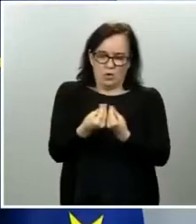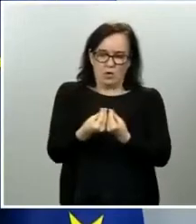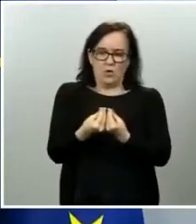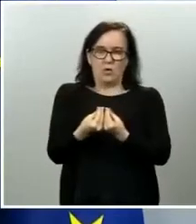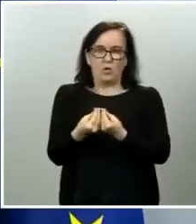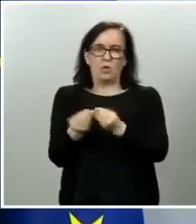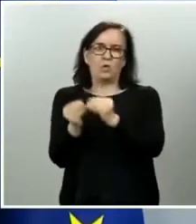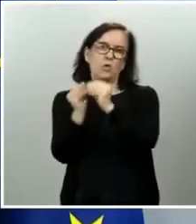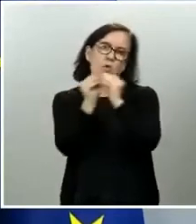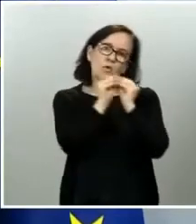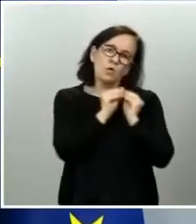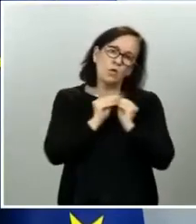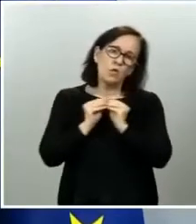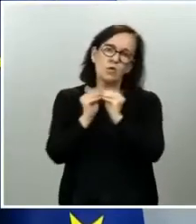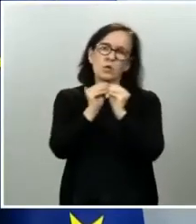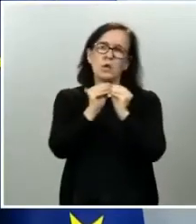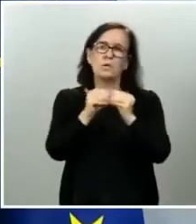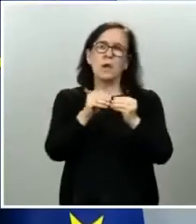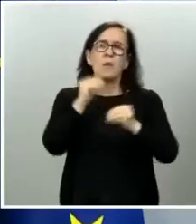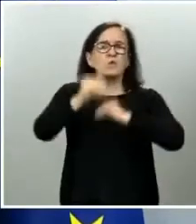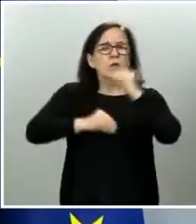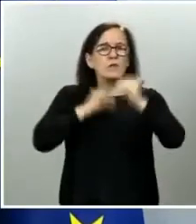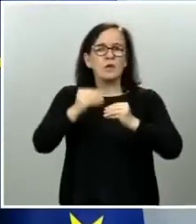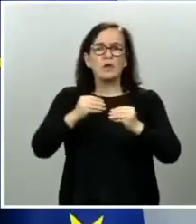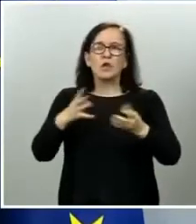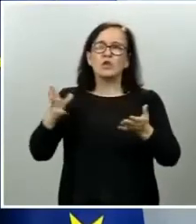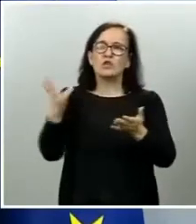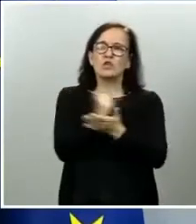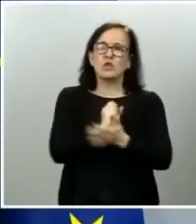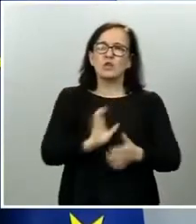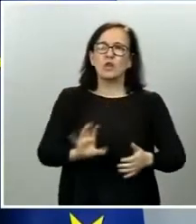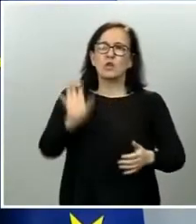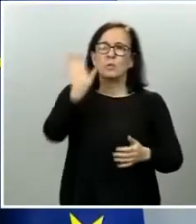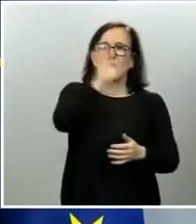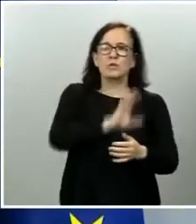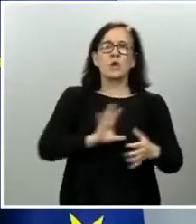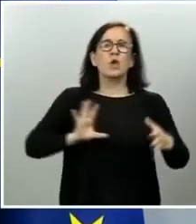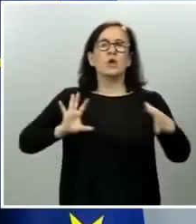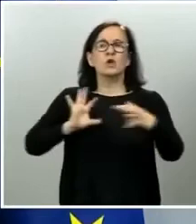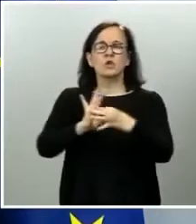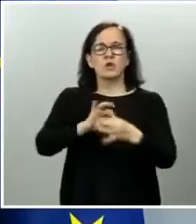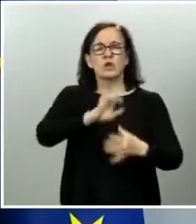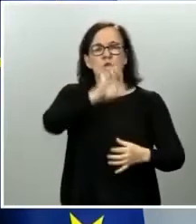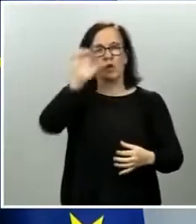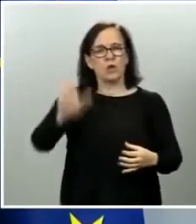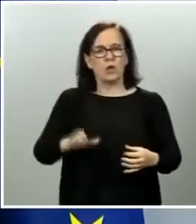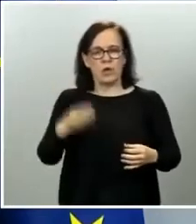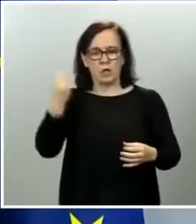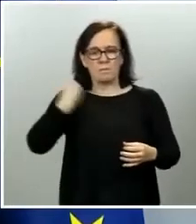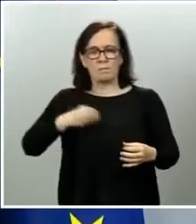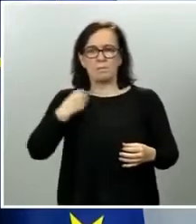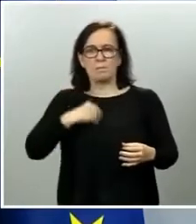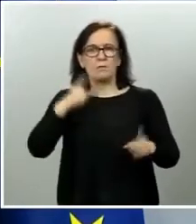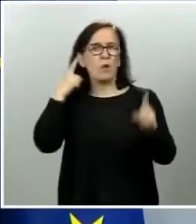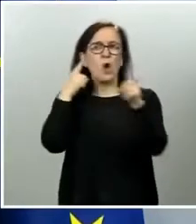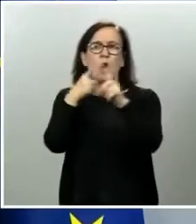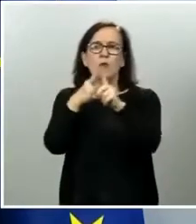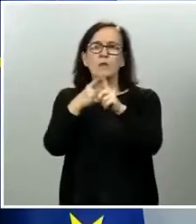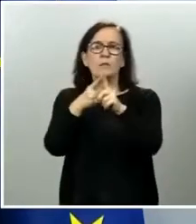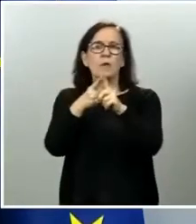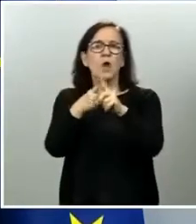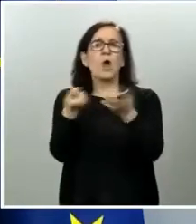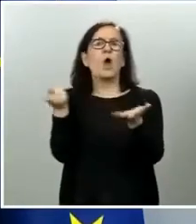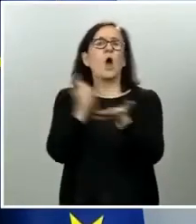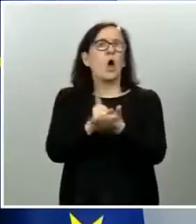vamos a actuar conjuntamente todos los países de la Unión Europea, tenemos un mismo objetivo que es volver a la